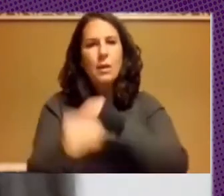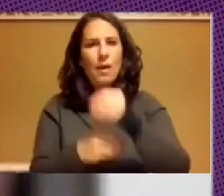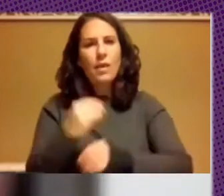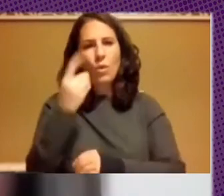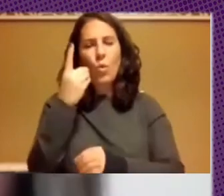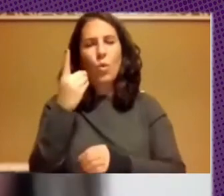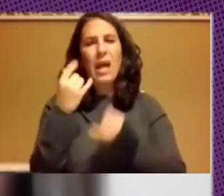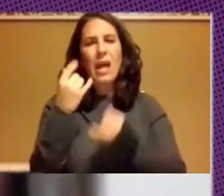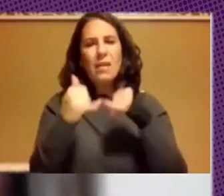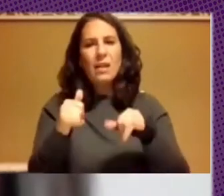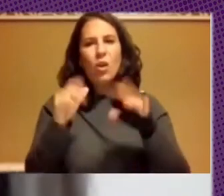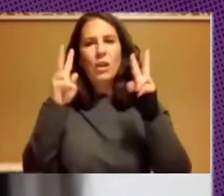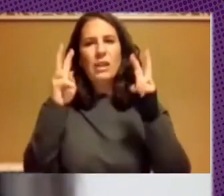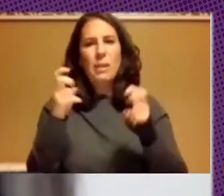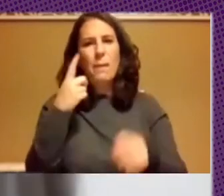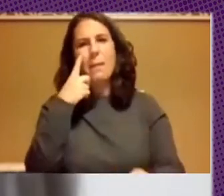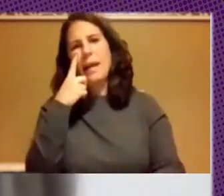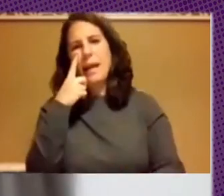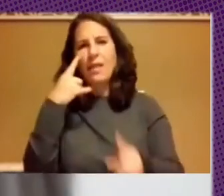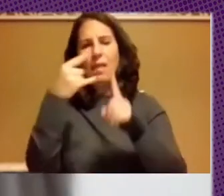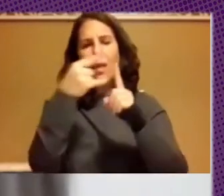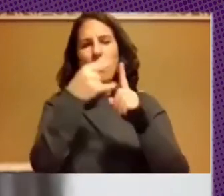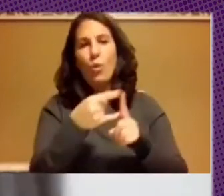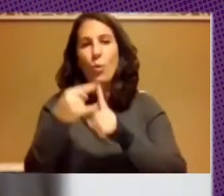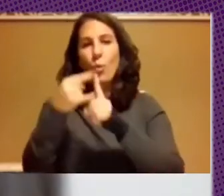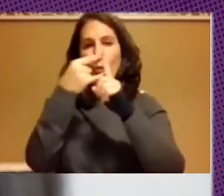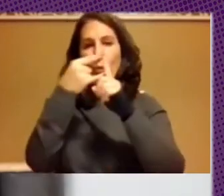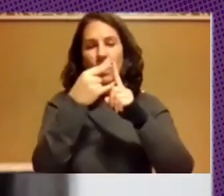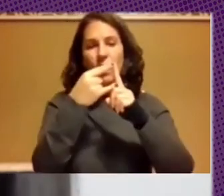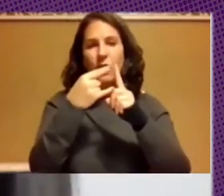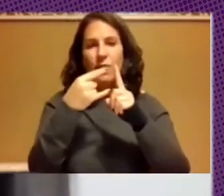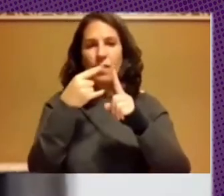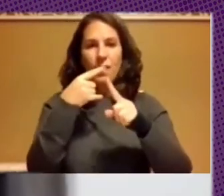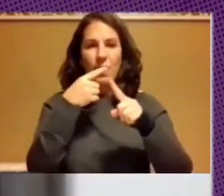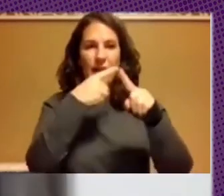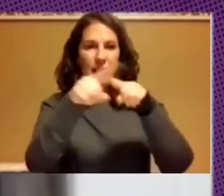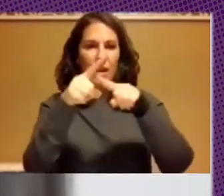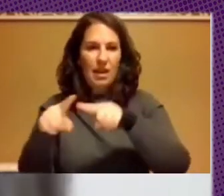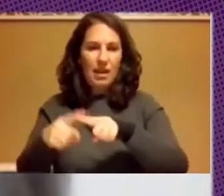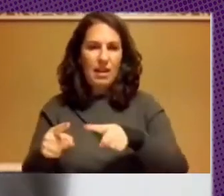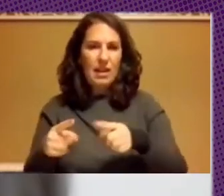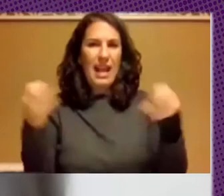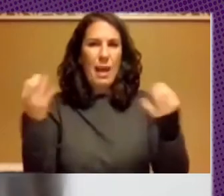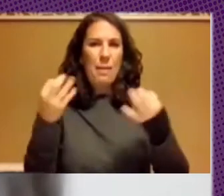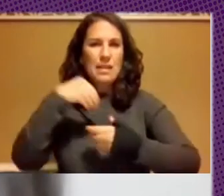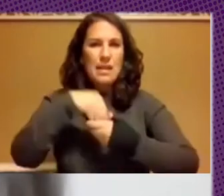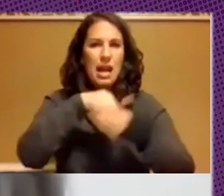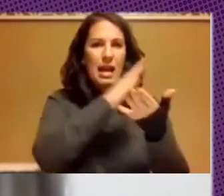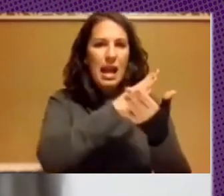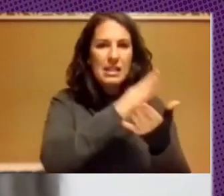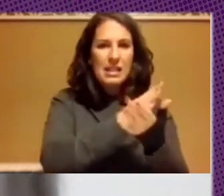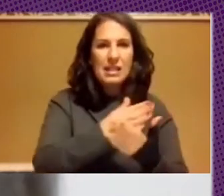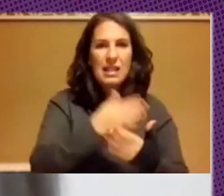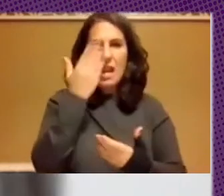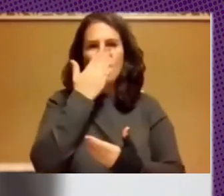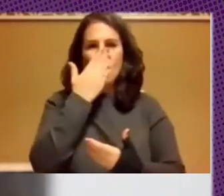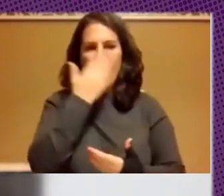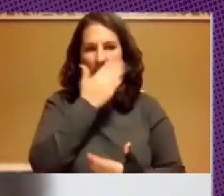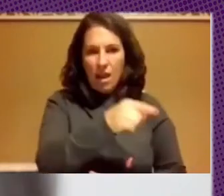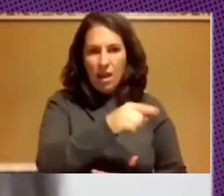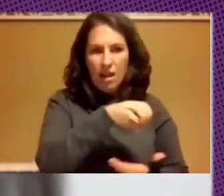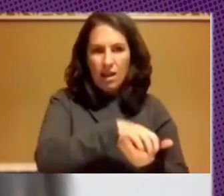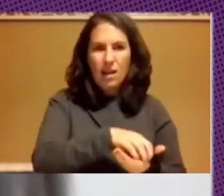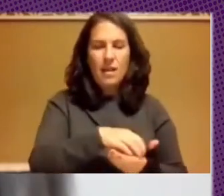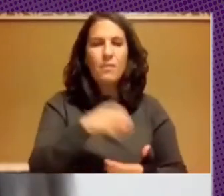la vigilancia que ejercía Zoom respecto a lo que se estaba lo que sucedía en las clases en las escuelas en